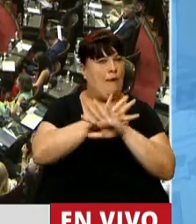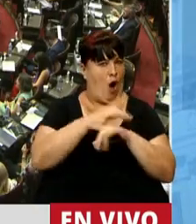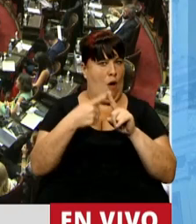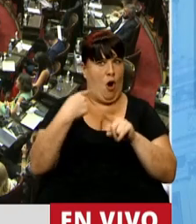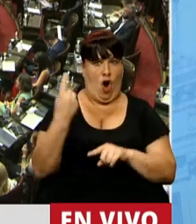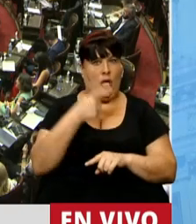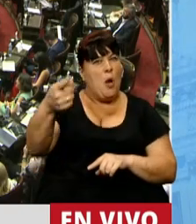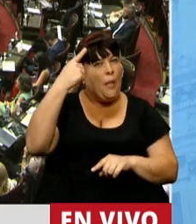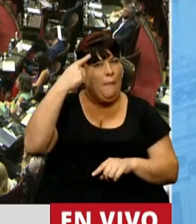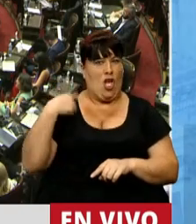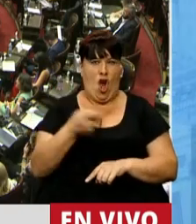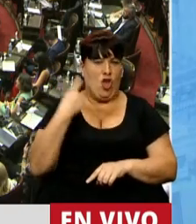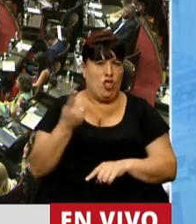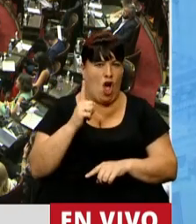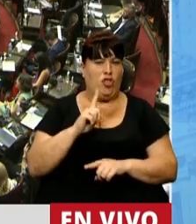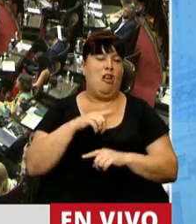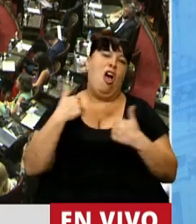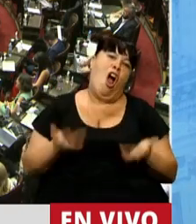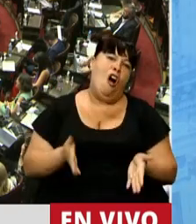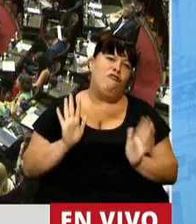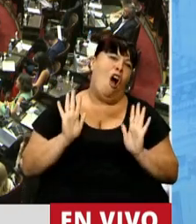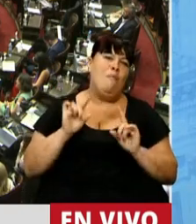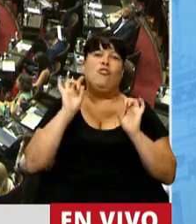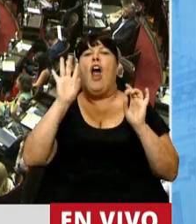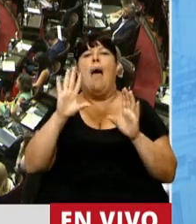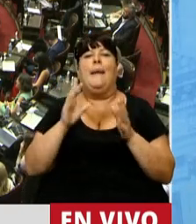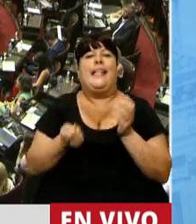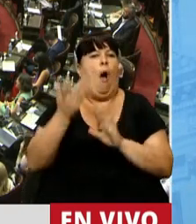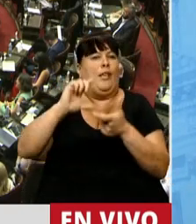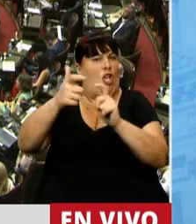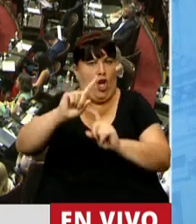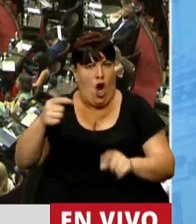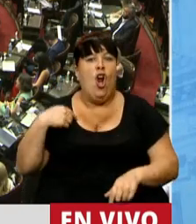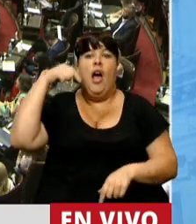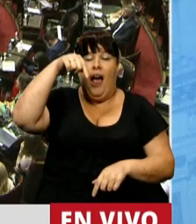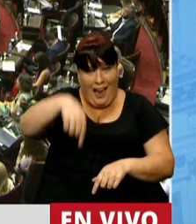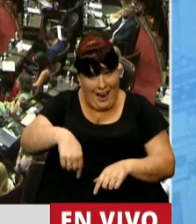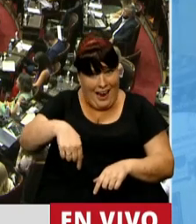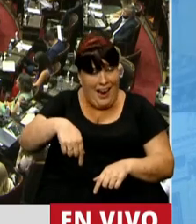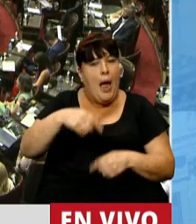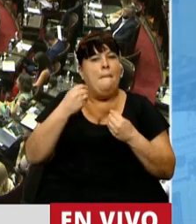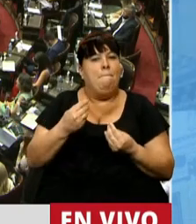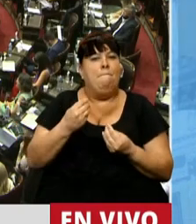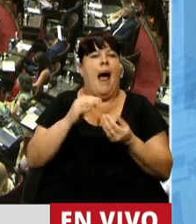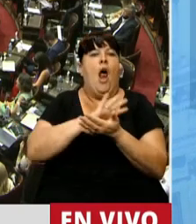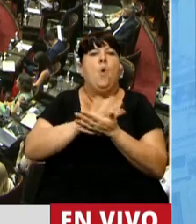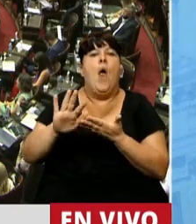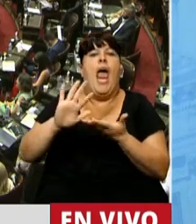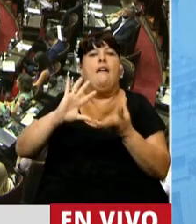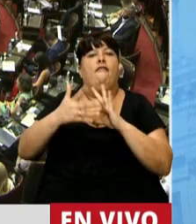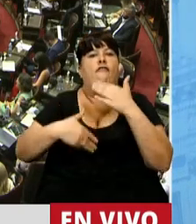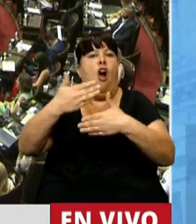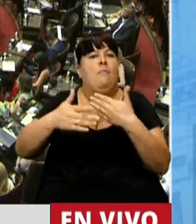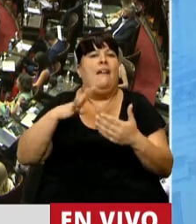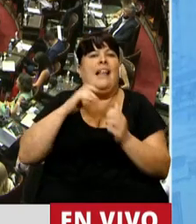nosotros y piensan que nosotros nos vamos a conformar con este paso. Nosotros venimos acá a establecer un nuevo mejor en una